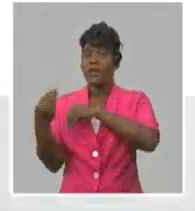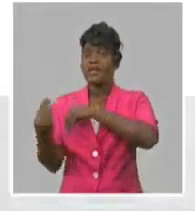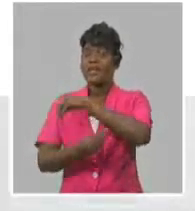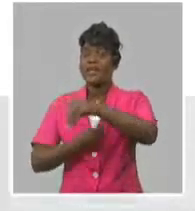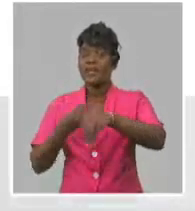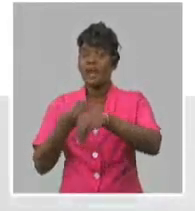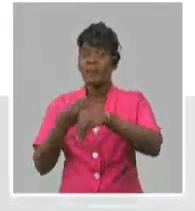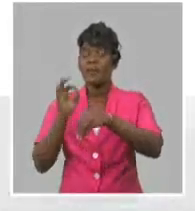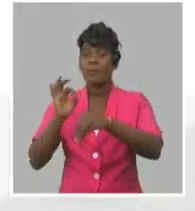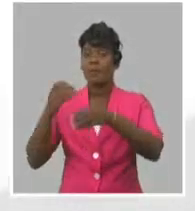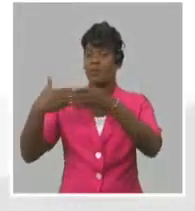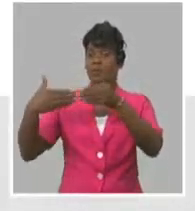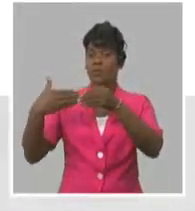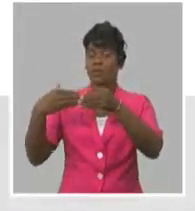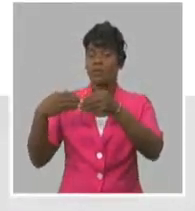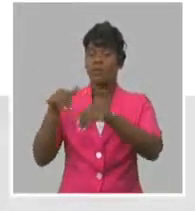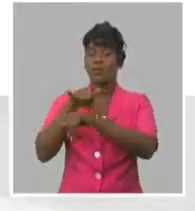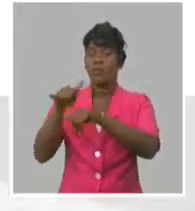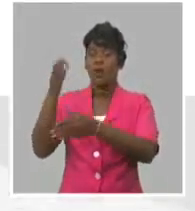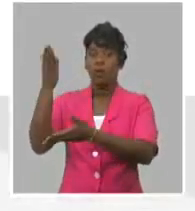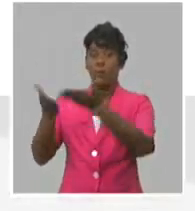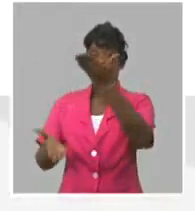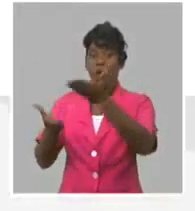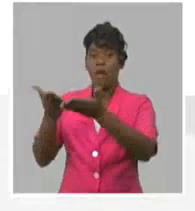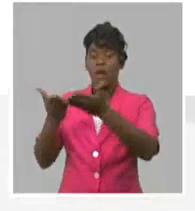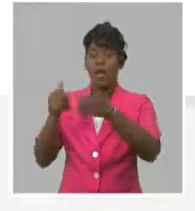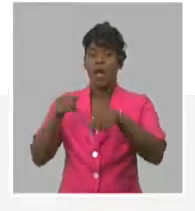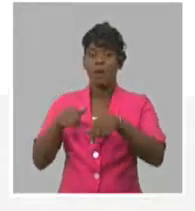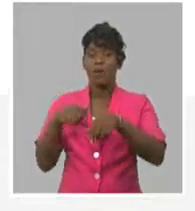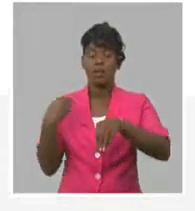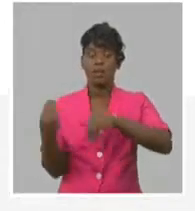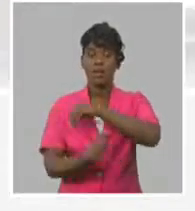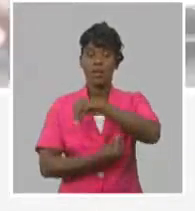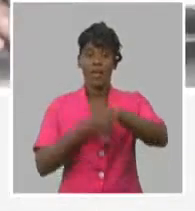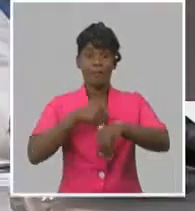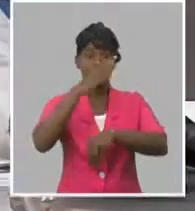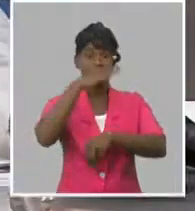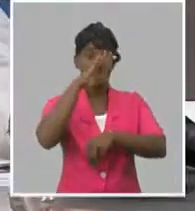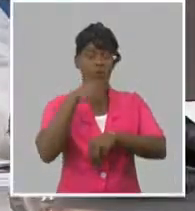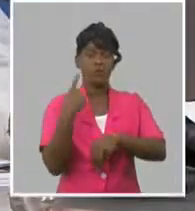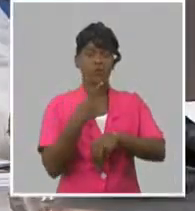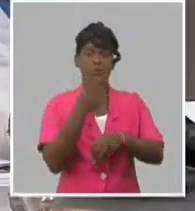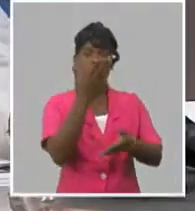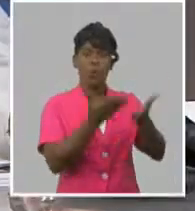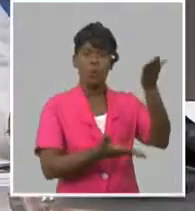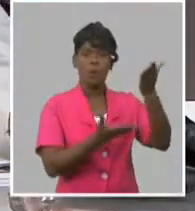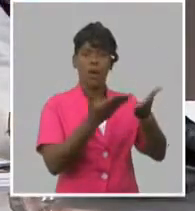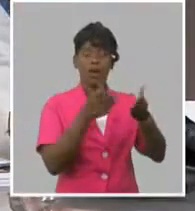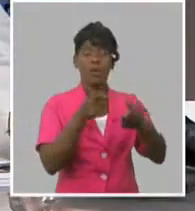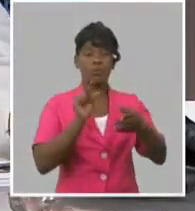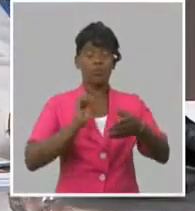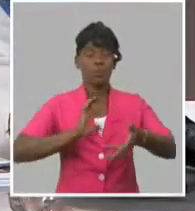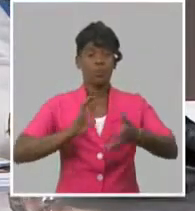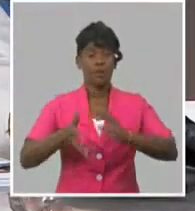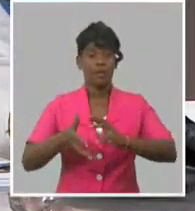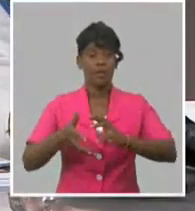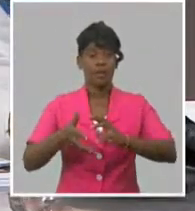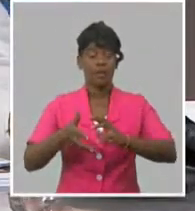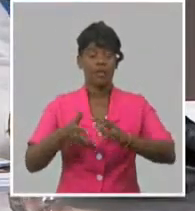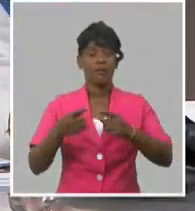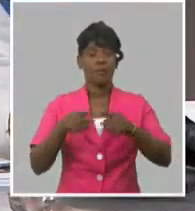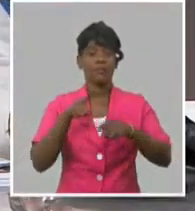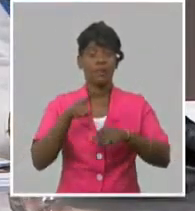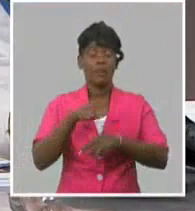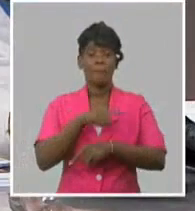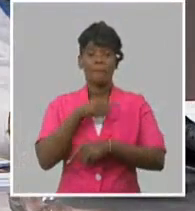entonces compararte con el mundo. Realmente es complejo. La carga para los